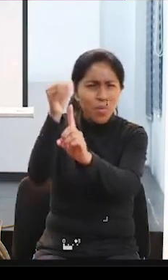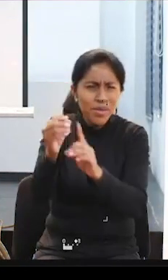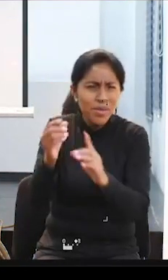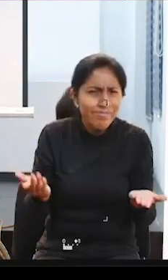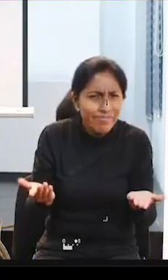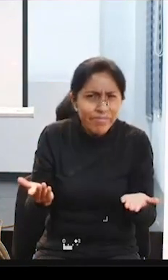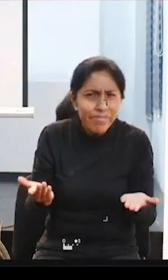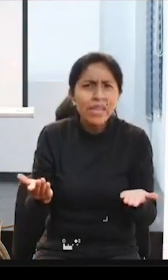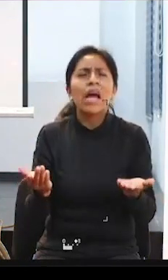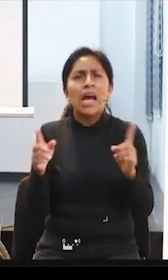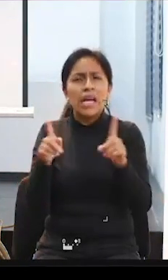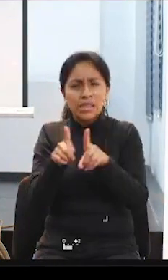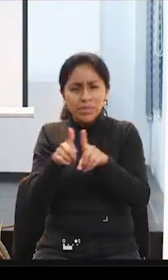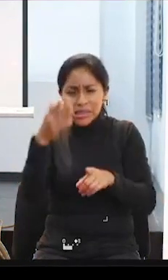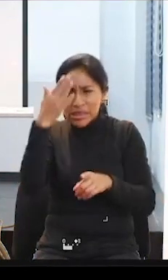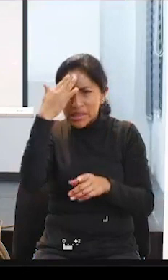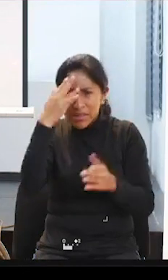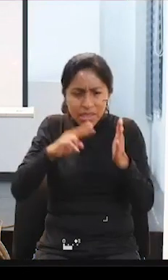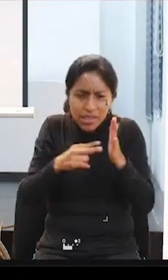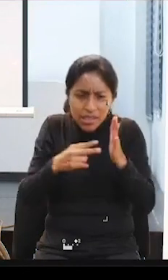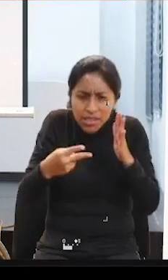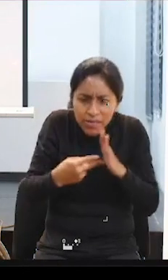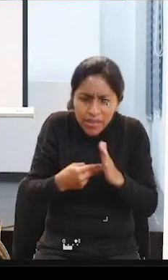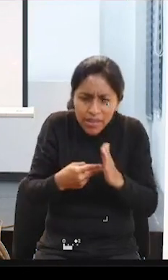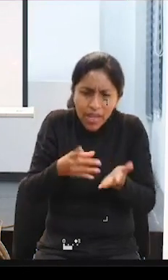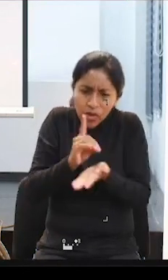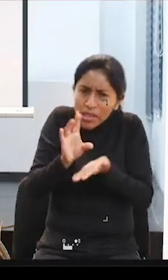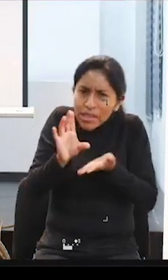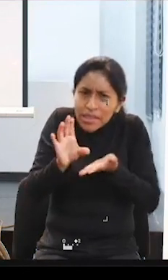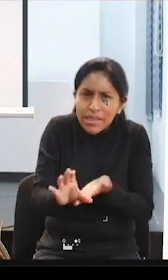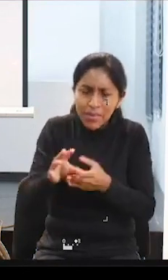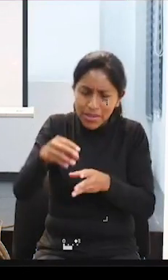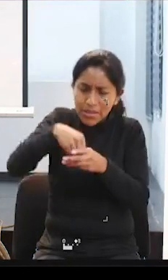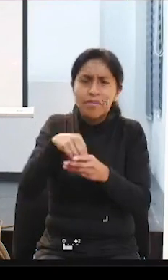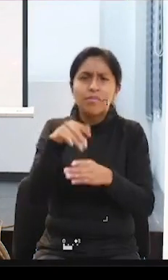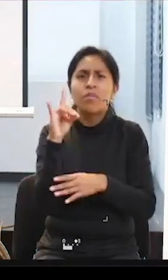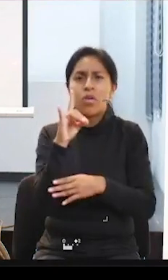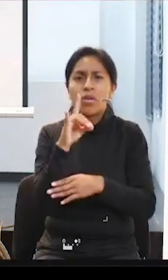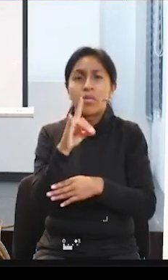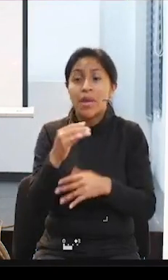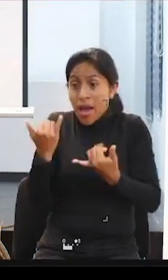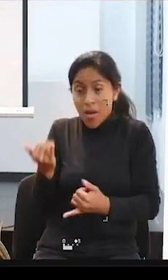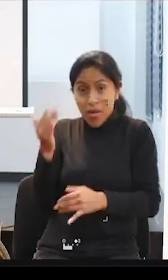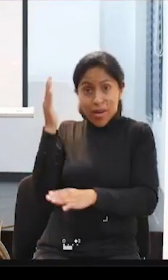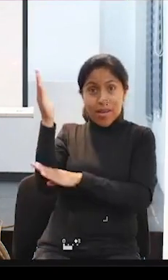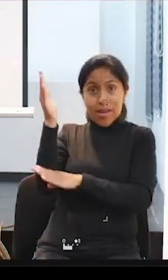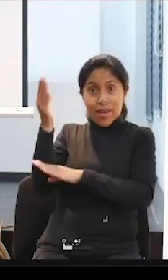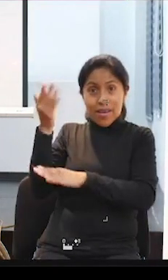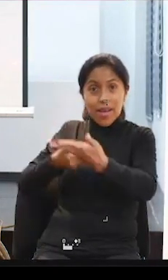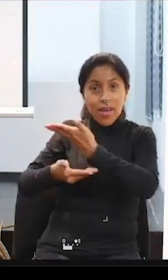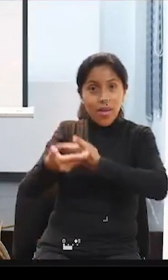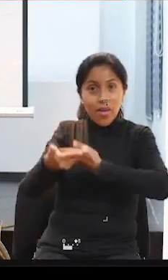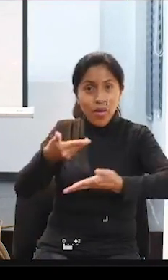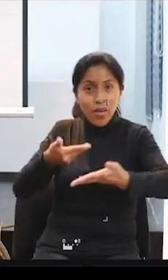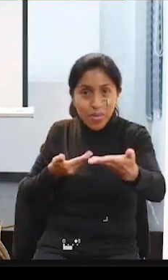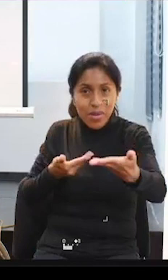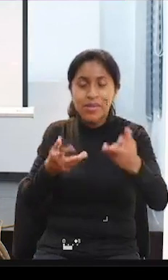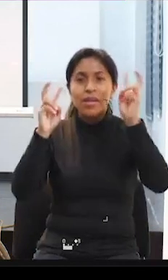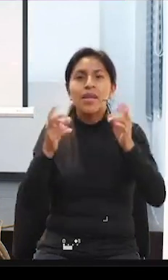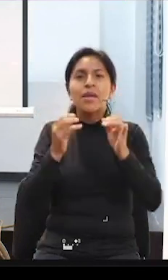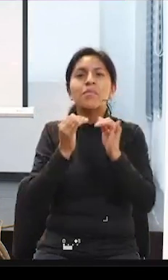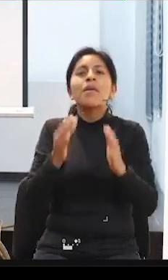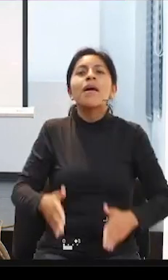conocimiento situado de la discapacidad en Bolivia. En el conversatorio con que contamos hoy, que lleva por título Vida independiente,